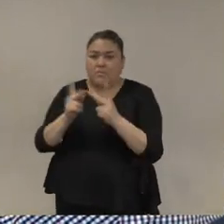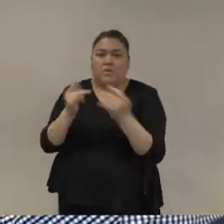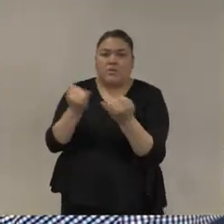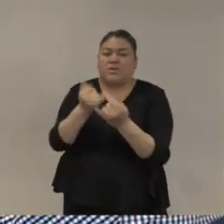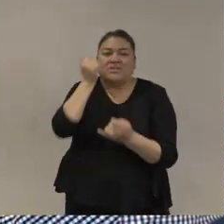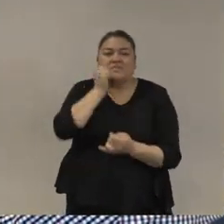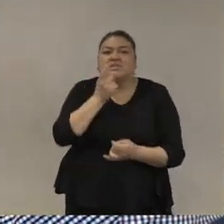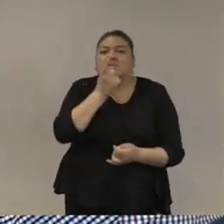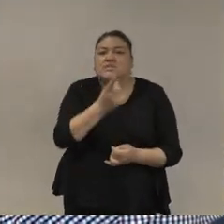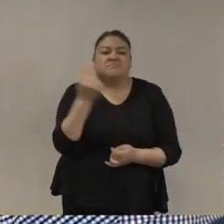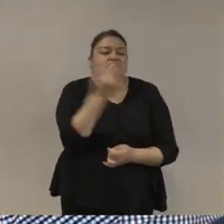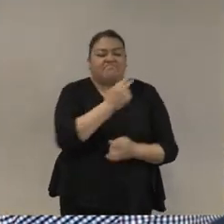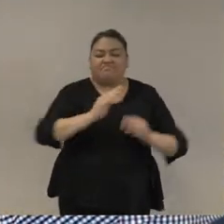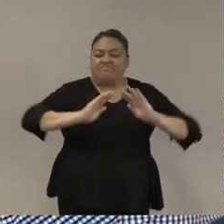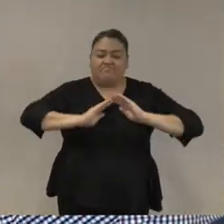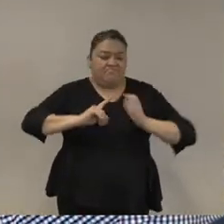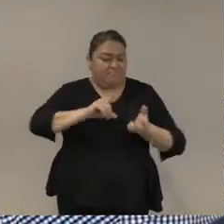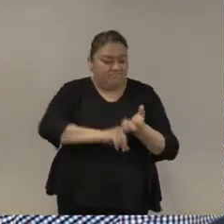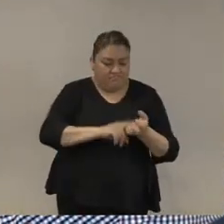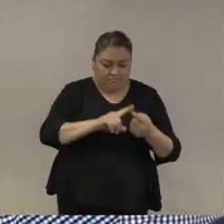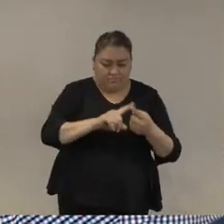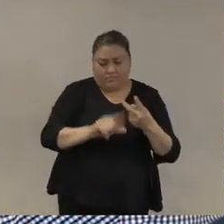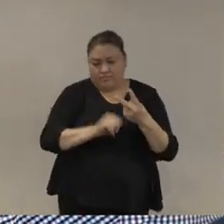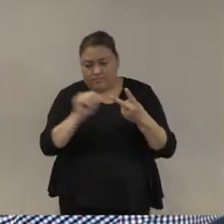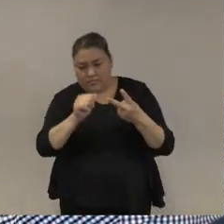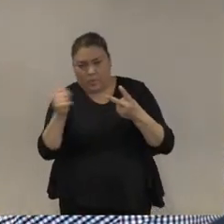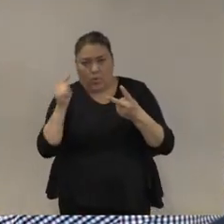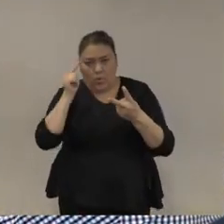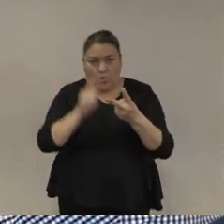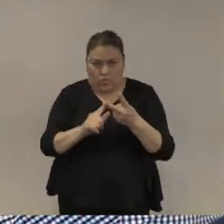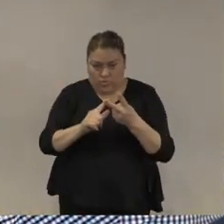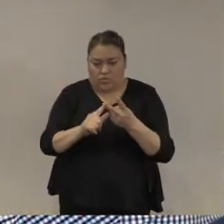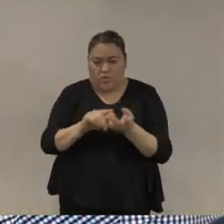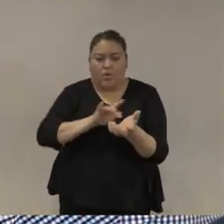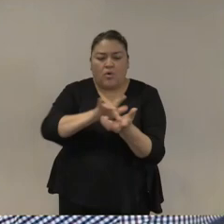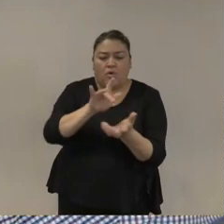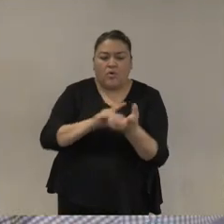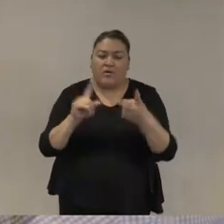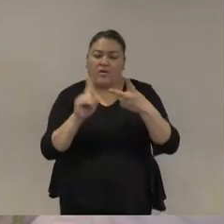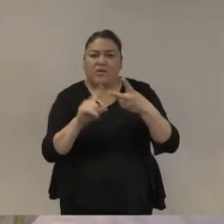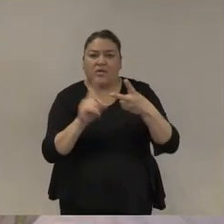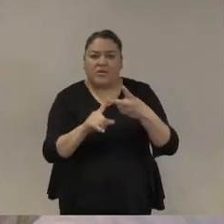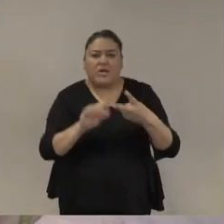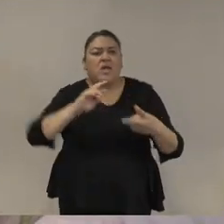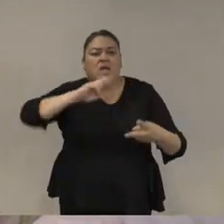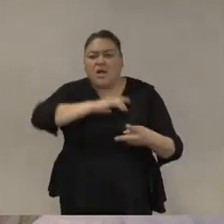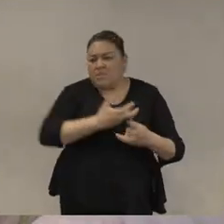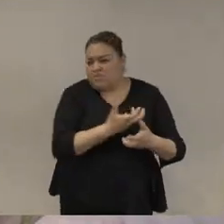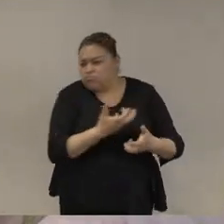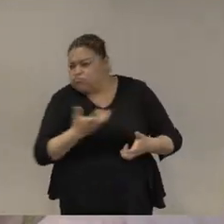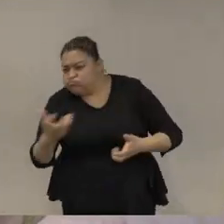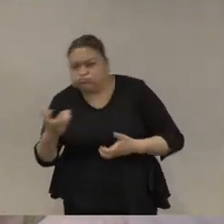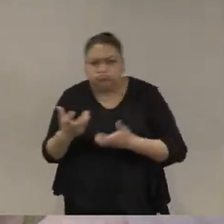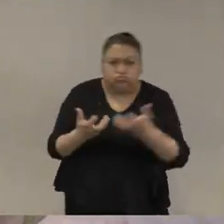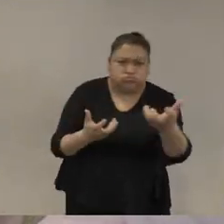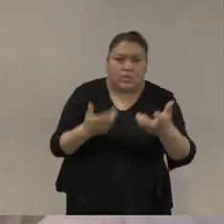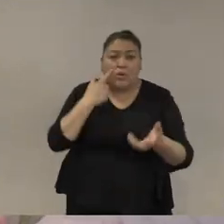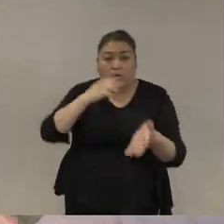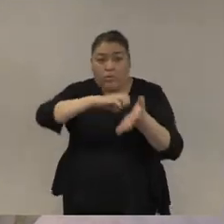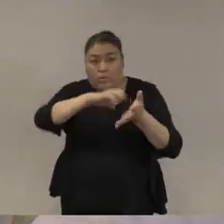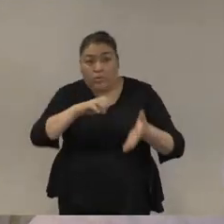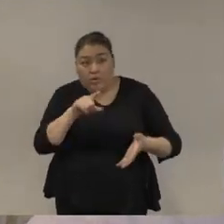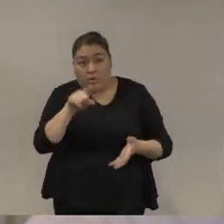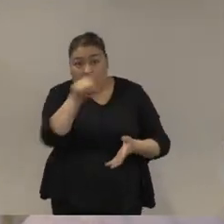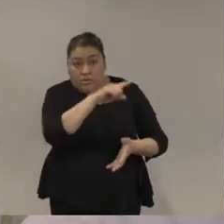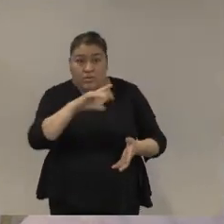armadas fuerzas intermedias que puedan ser desplegadas ante organizaciones que tienen la